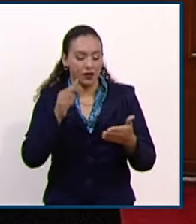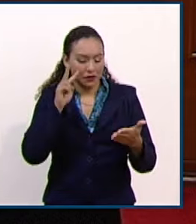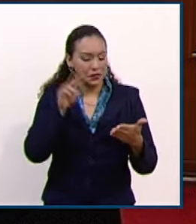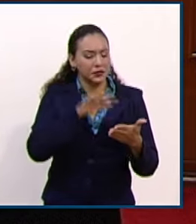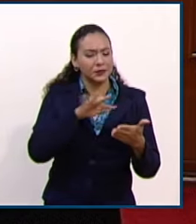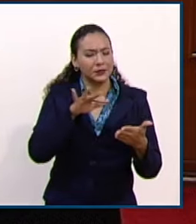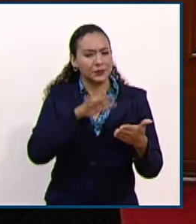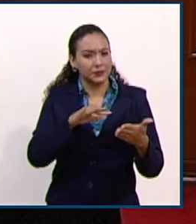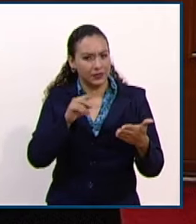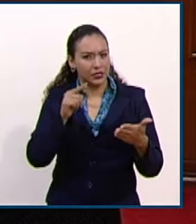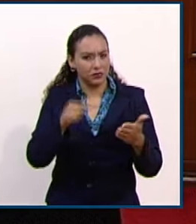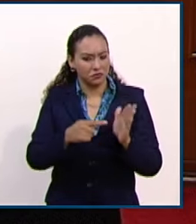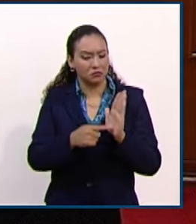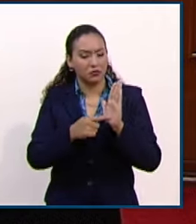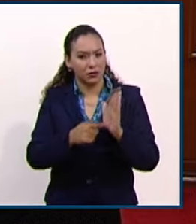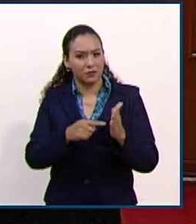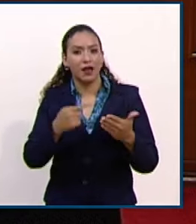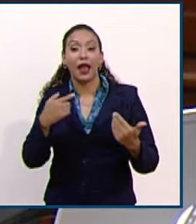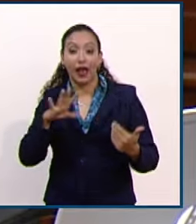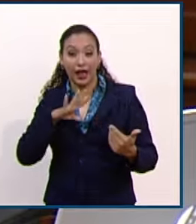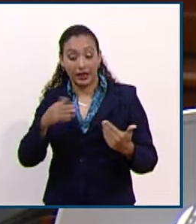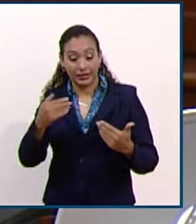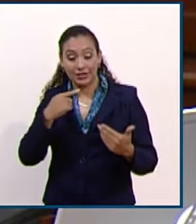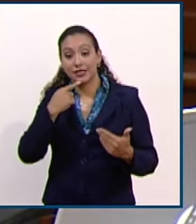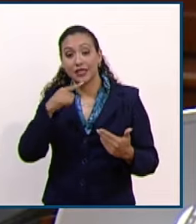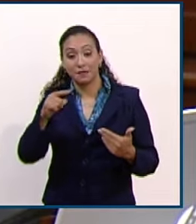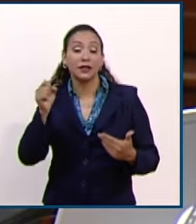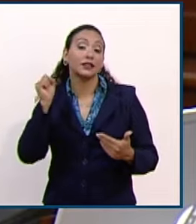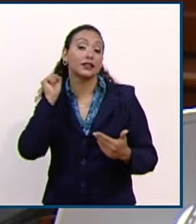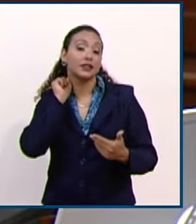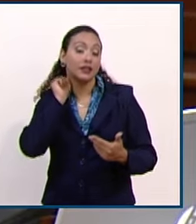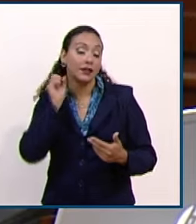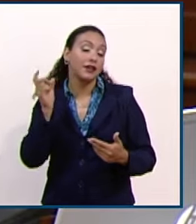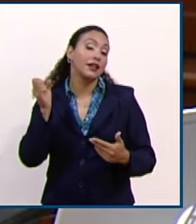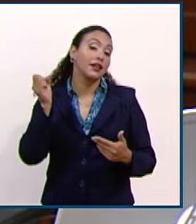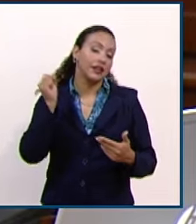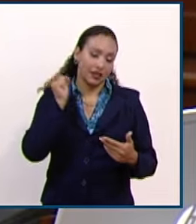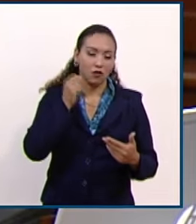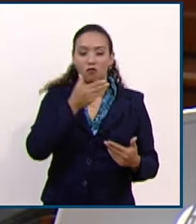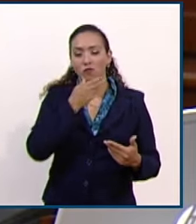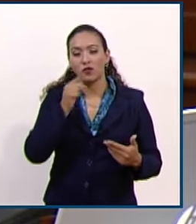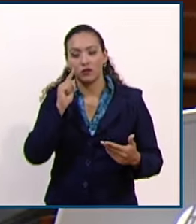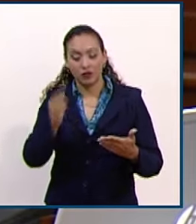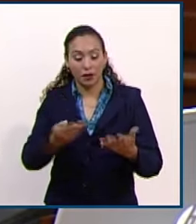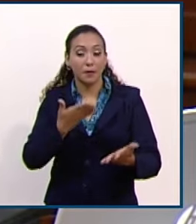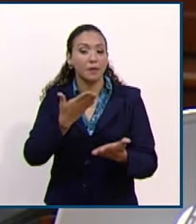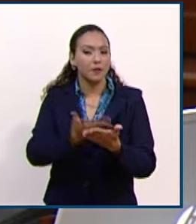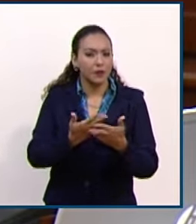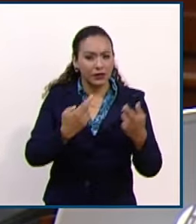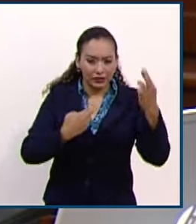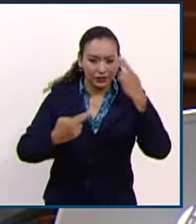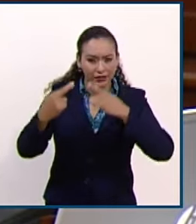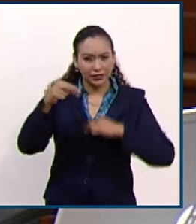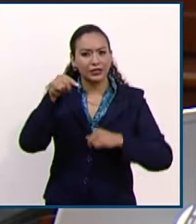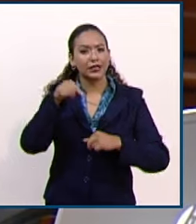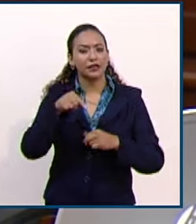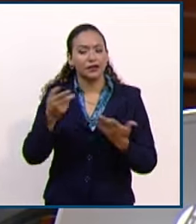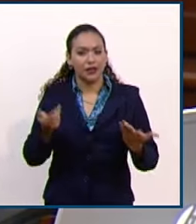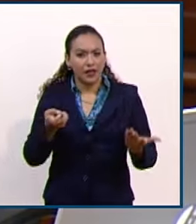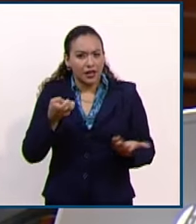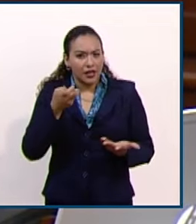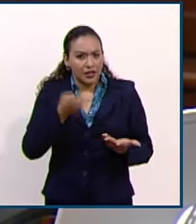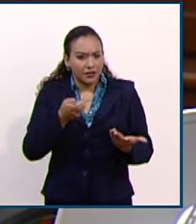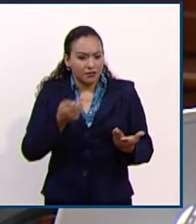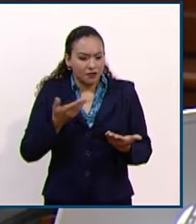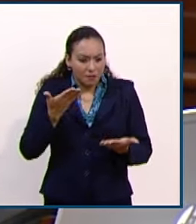en la presentación de la demanda de senadoras y senadores, proponía que esta acción no se